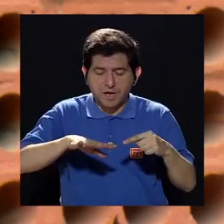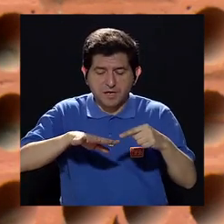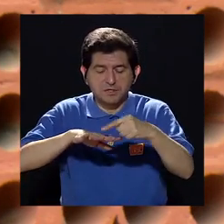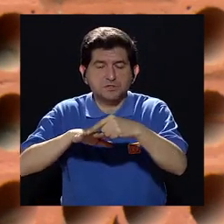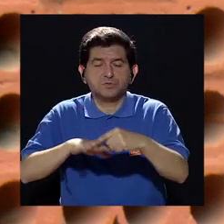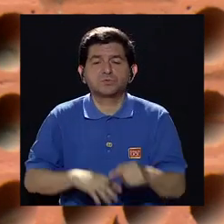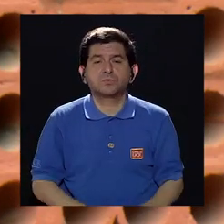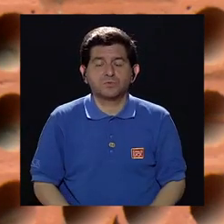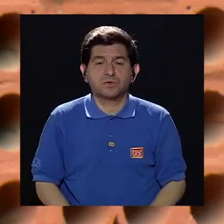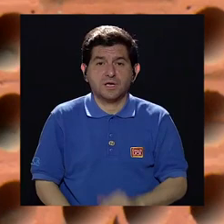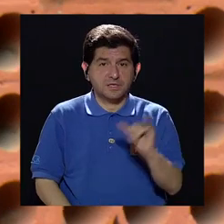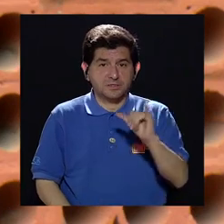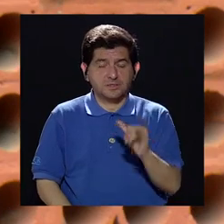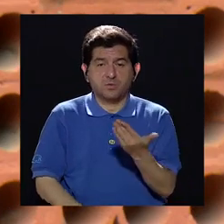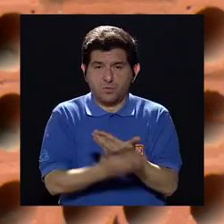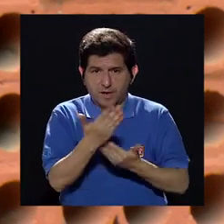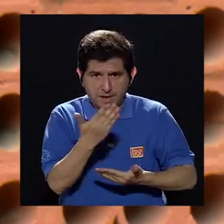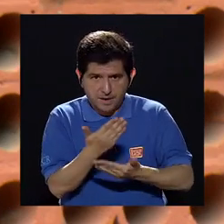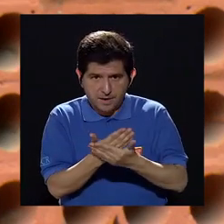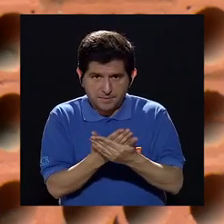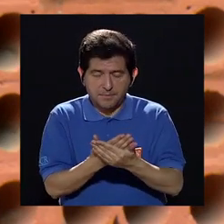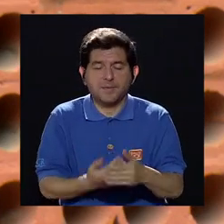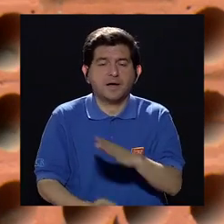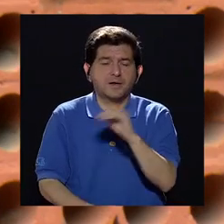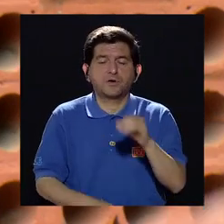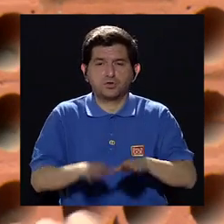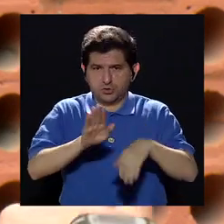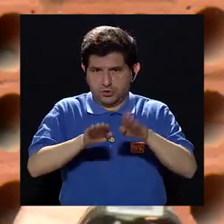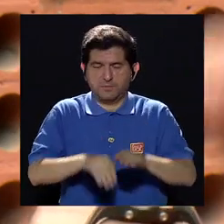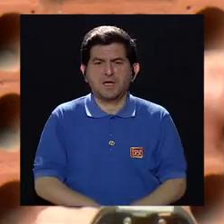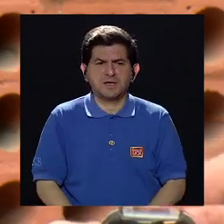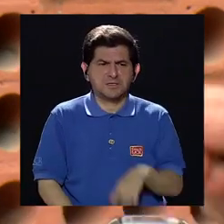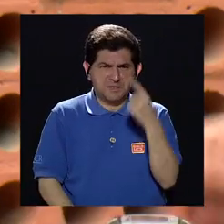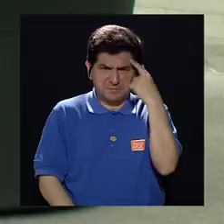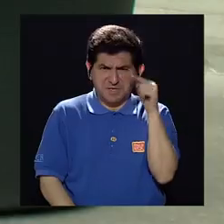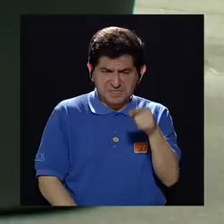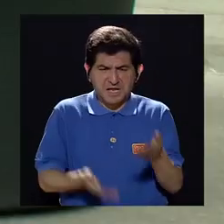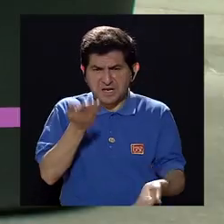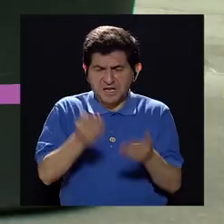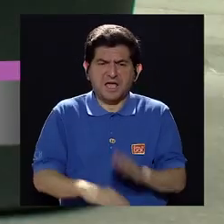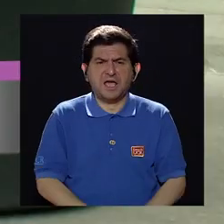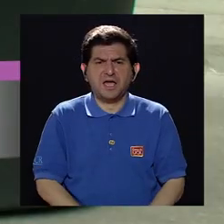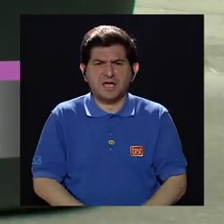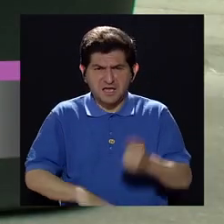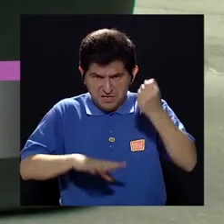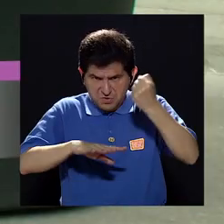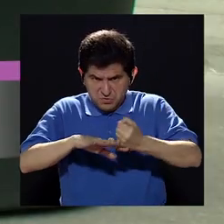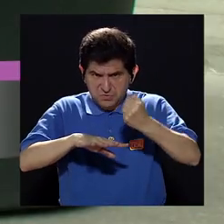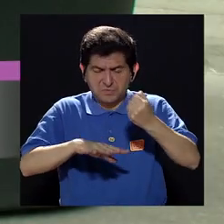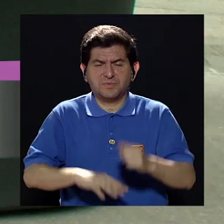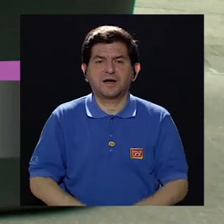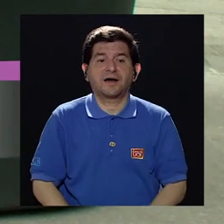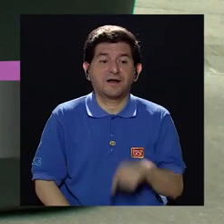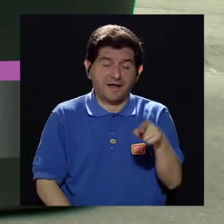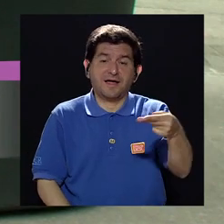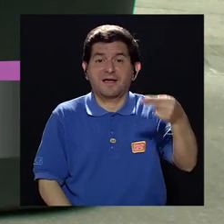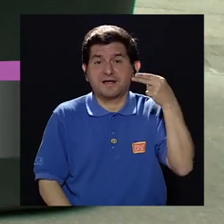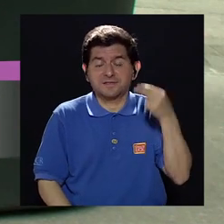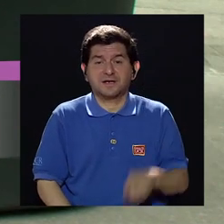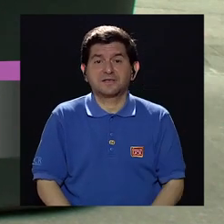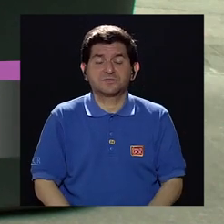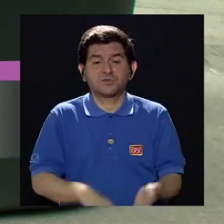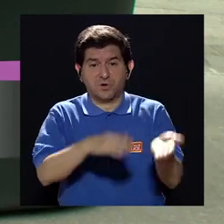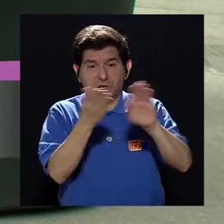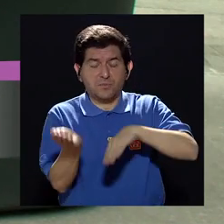las uñas de las manos también, los muy, muy blanquitos. ¿Qué pueden pensar? ¿Qué fue que se majaron y que se hicieron Moretti? Bueno, que esa es la historia de